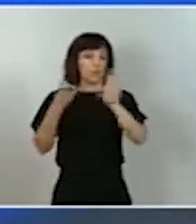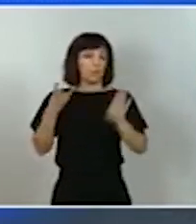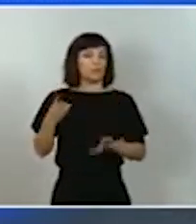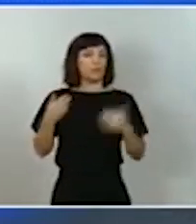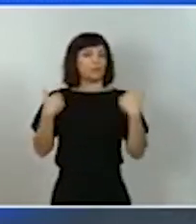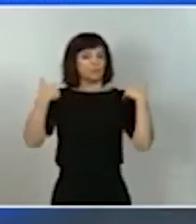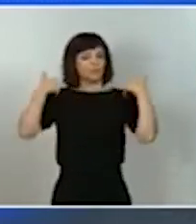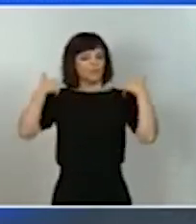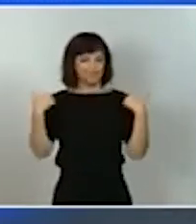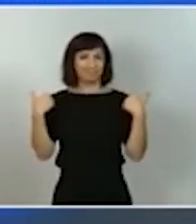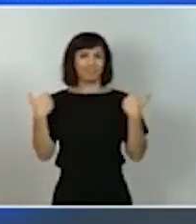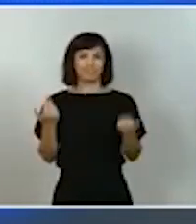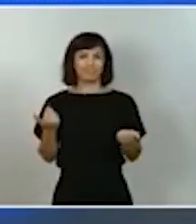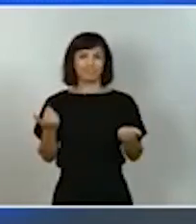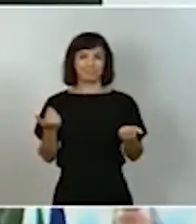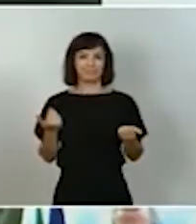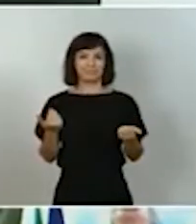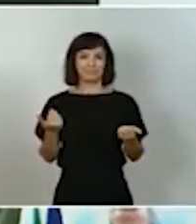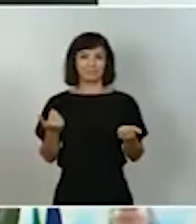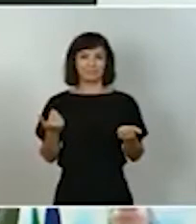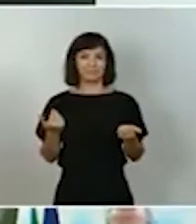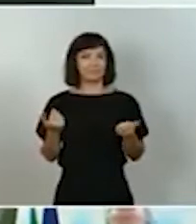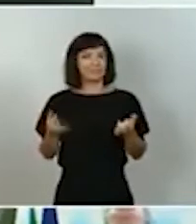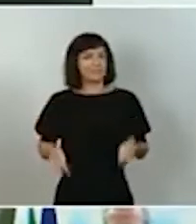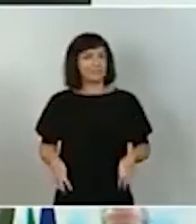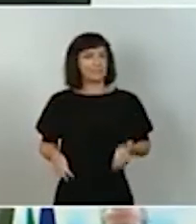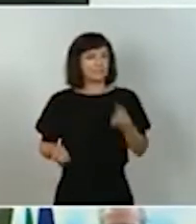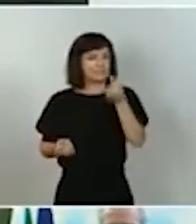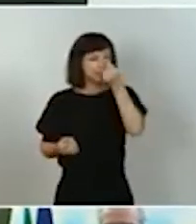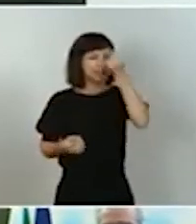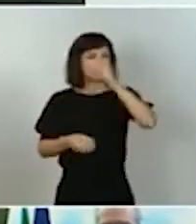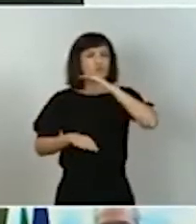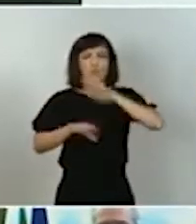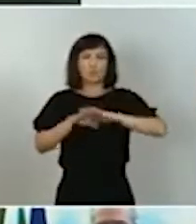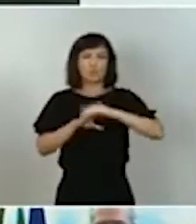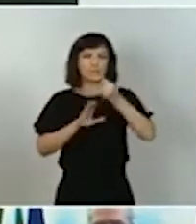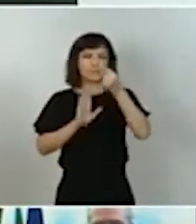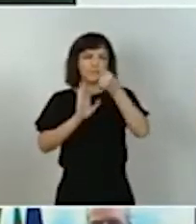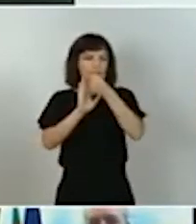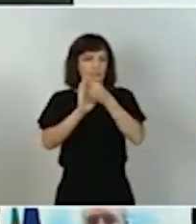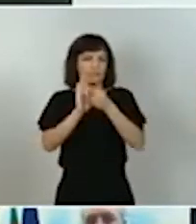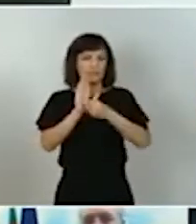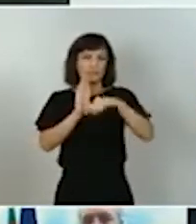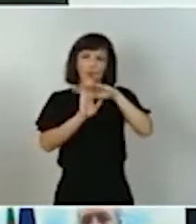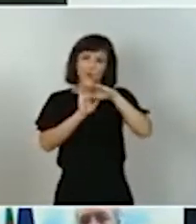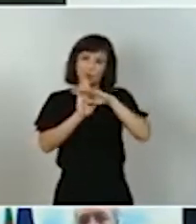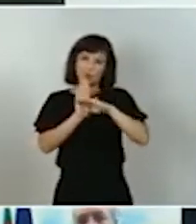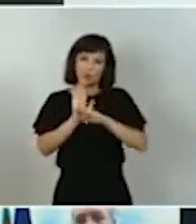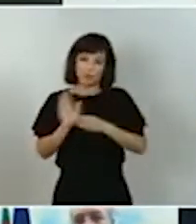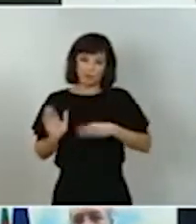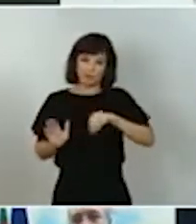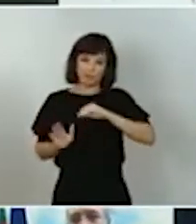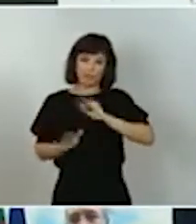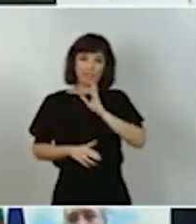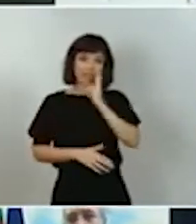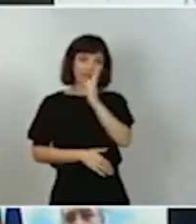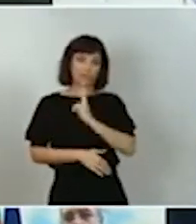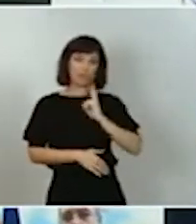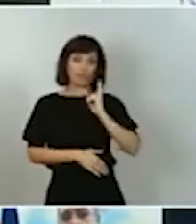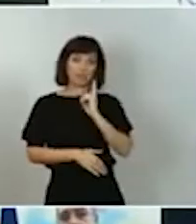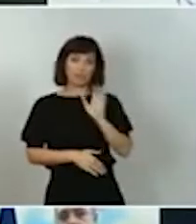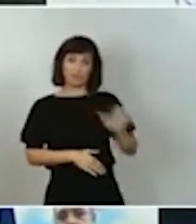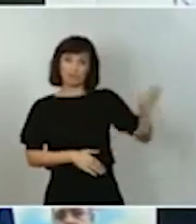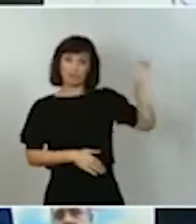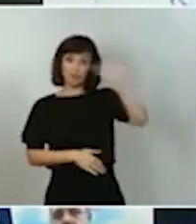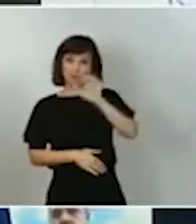cumpliendo en todo momento con los criterios y condiciones a los que España se ha comprometido en Europa en